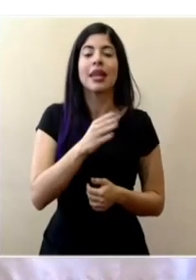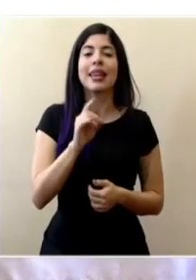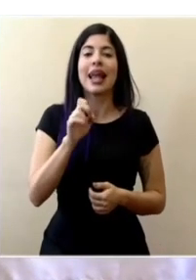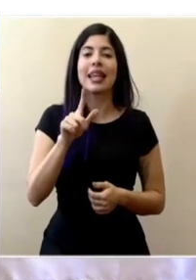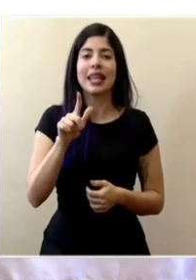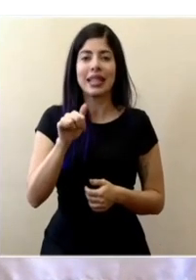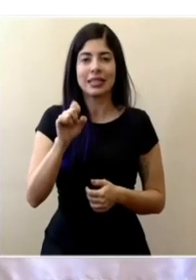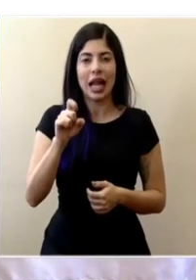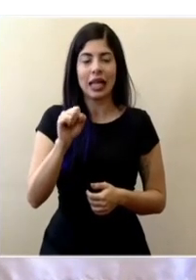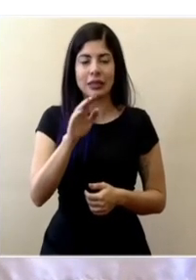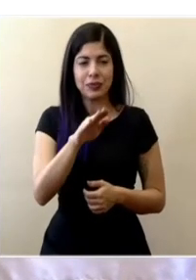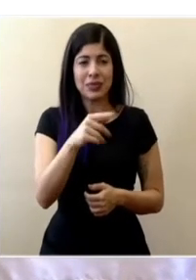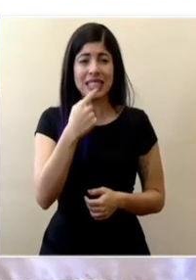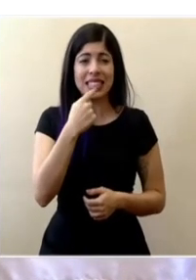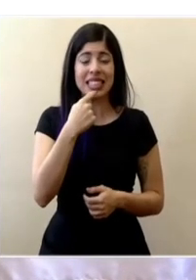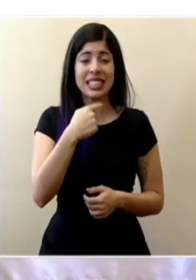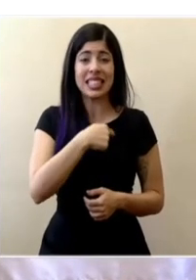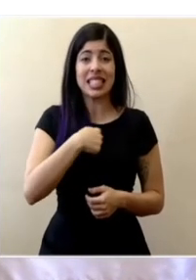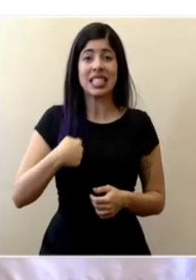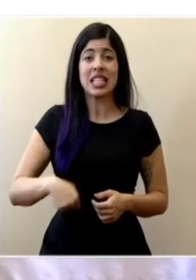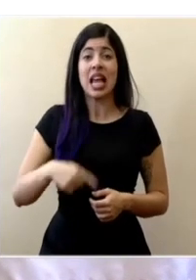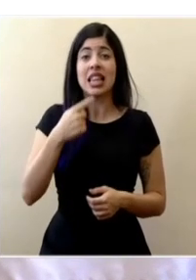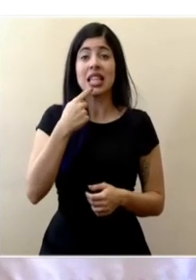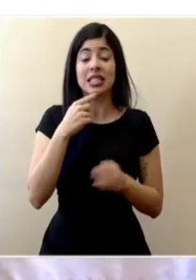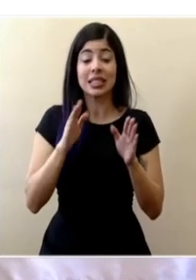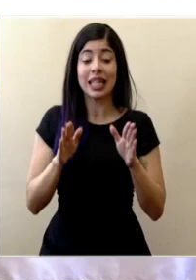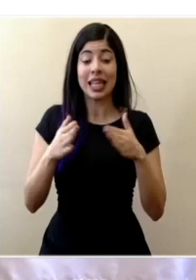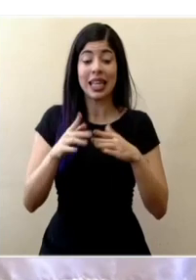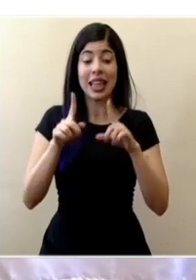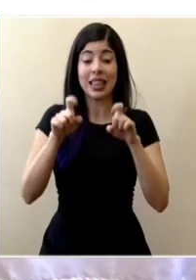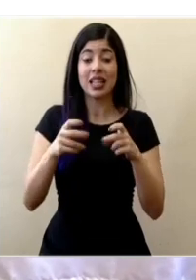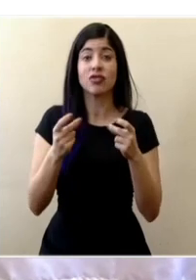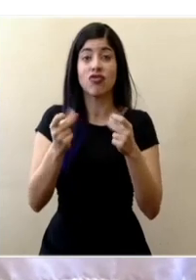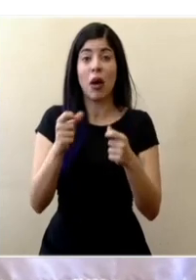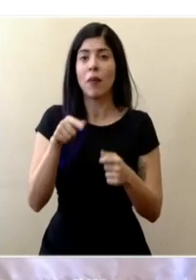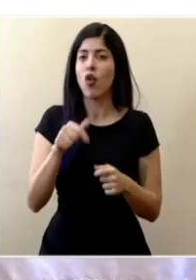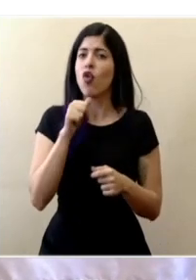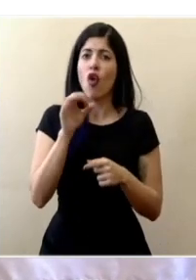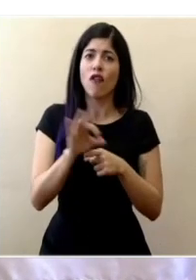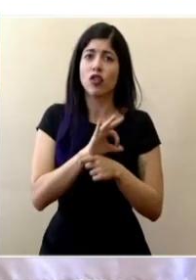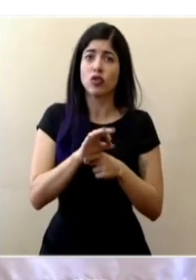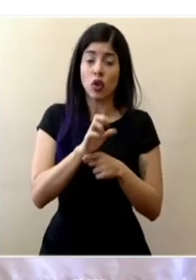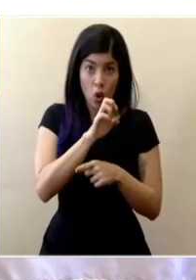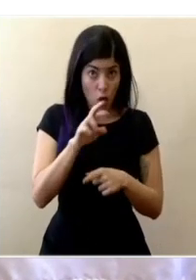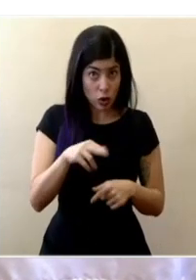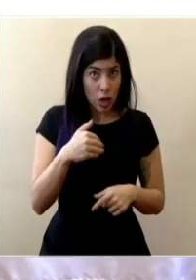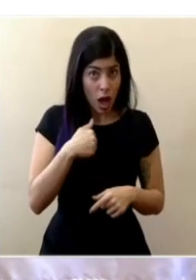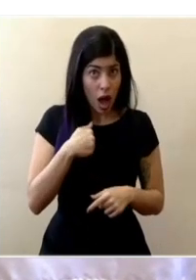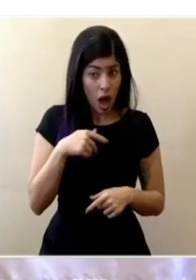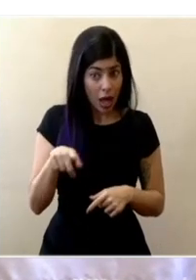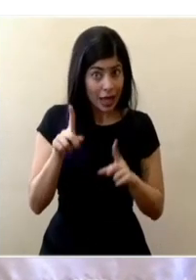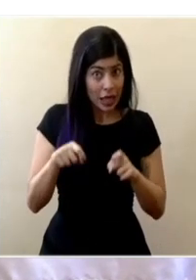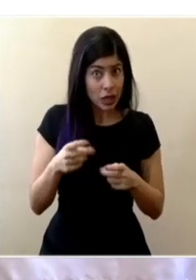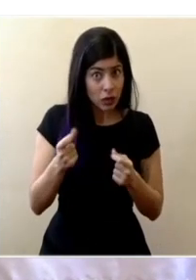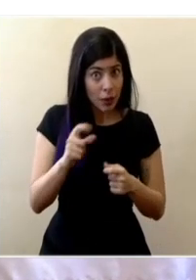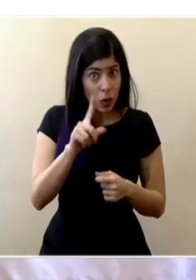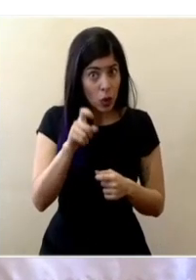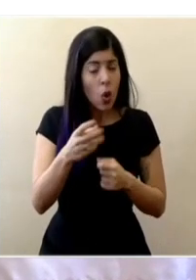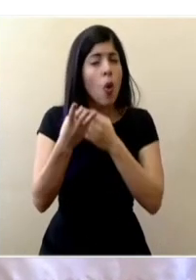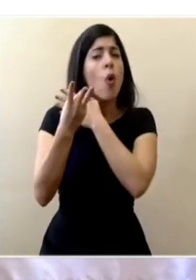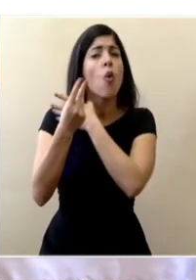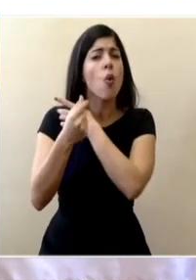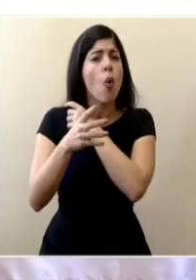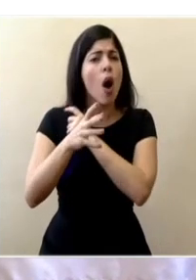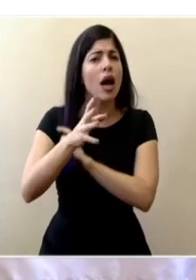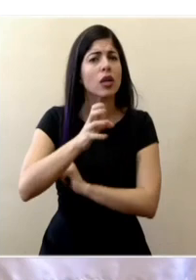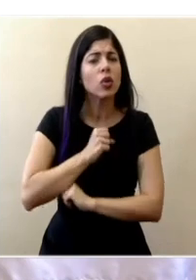en China están reportando que los kits de test rápido no funcionan ¿recibió Costa Rica este tipo de test? ¿cuántos